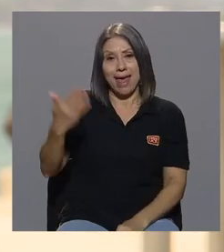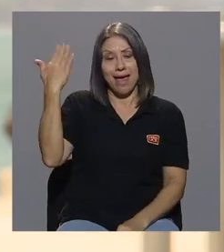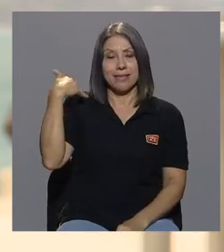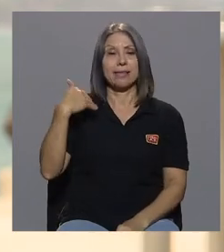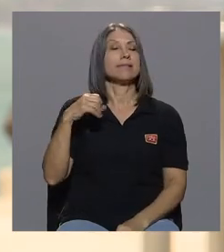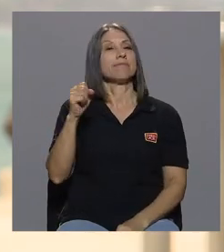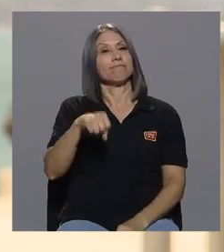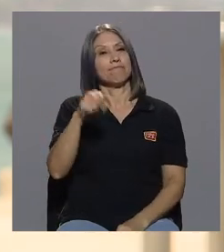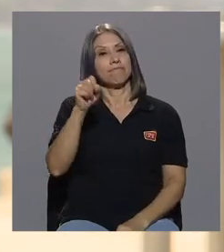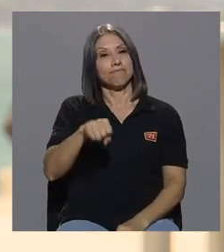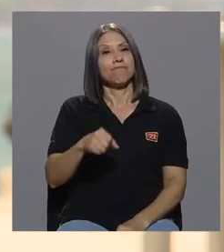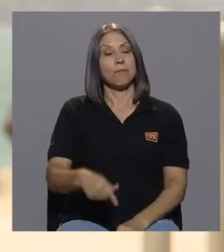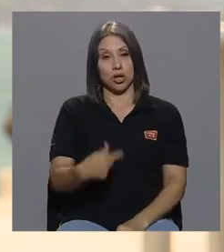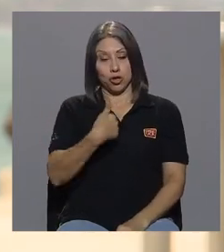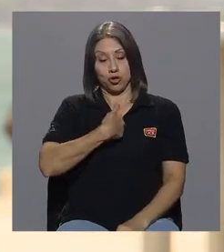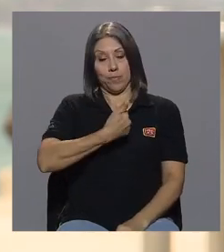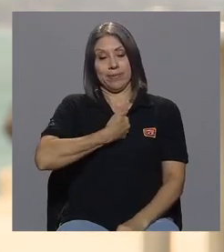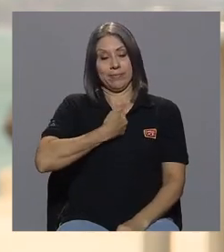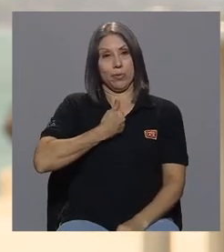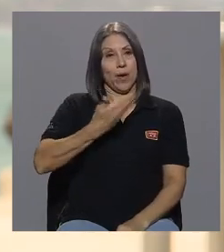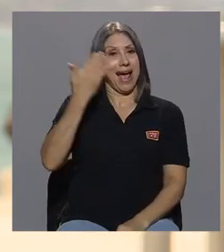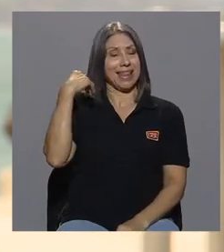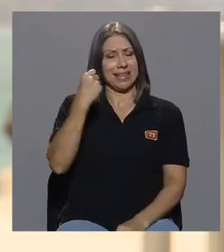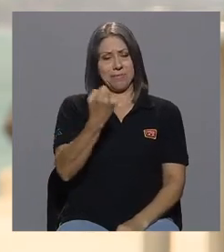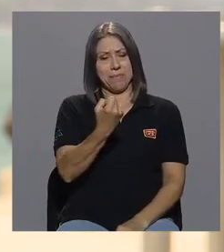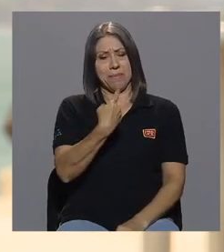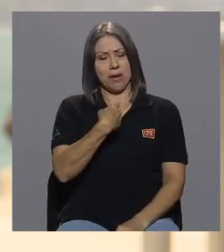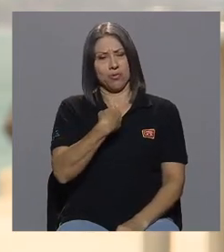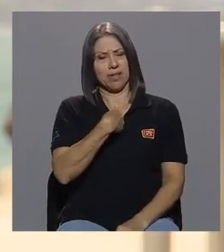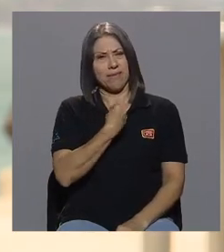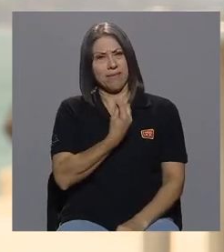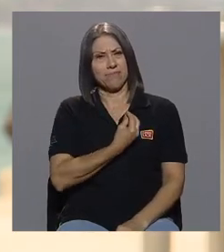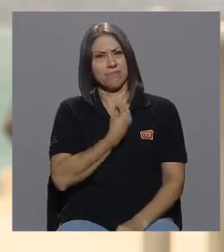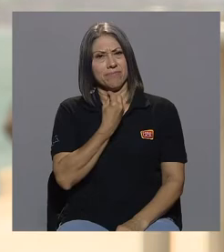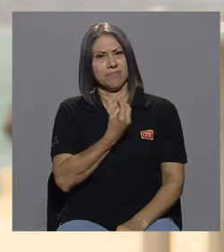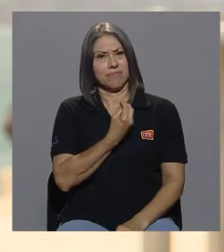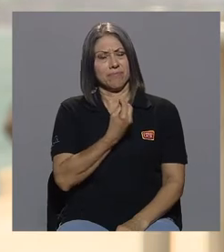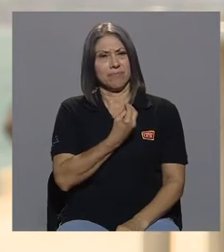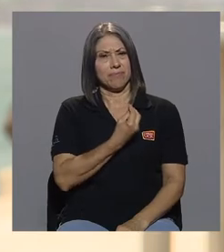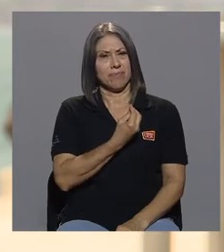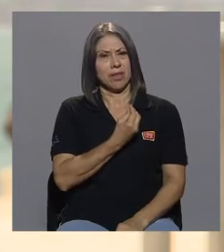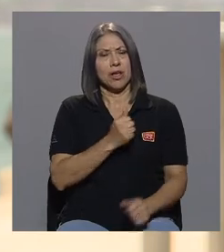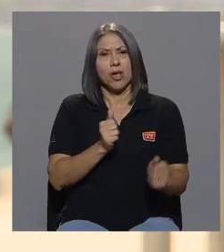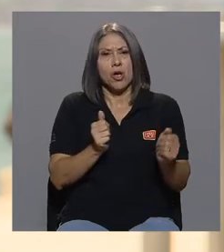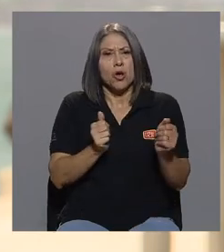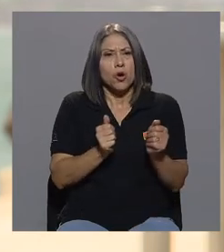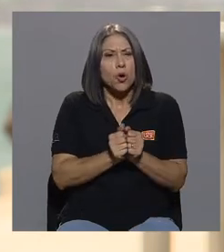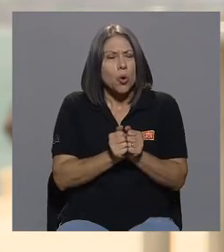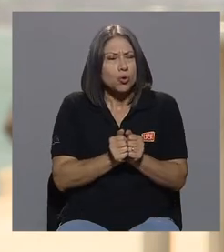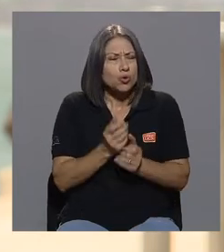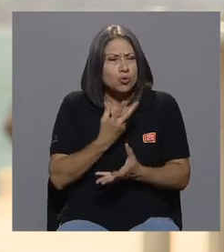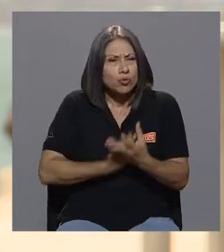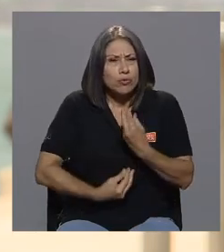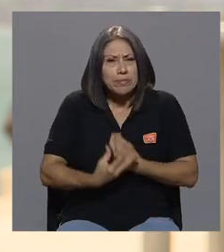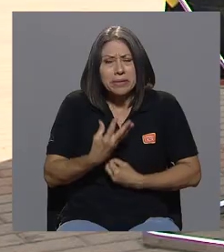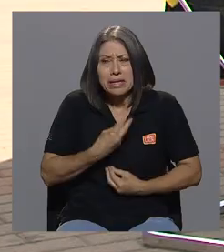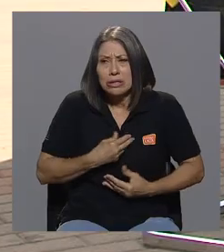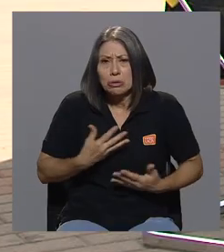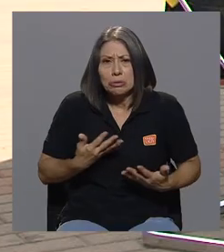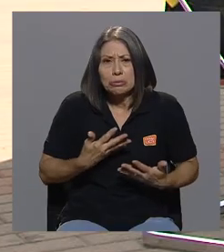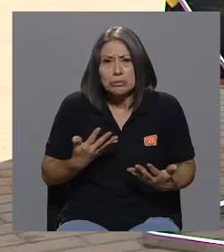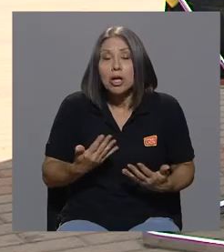preguntas que yo me hacía en esos momentos Marlon era con el lenguaje sufrimiento yo traté de encontrarle una respuesta